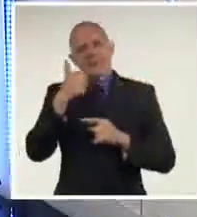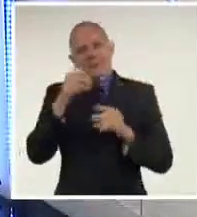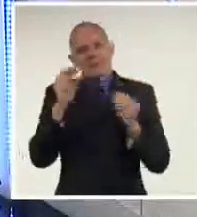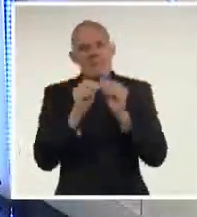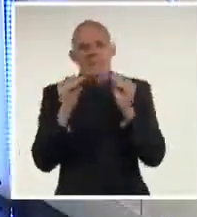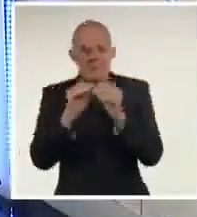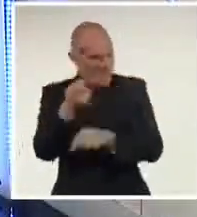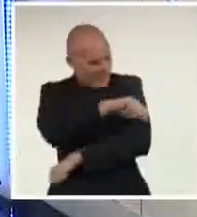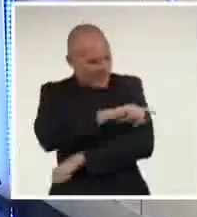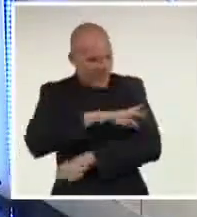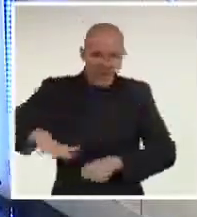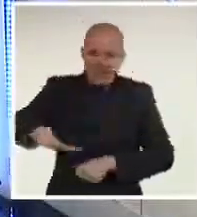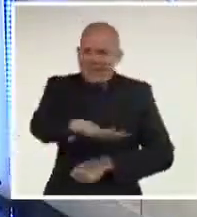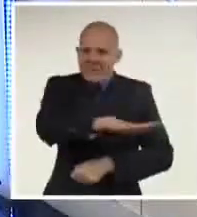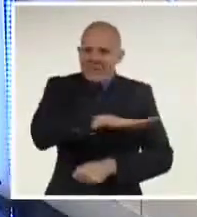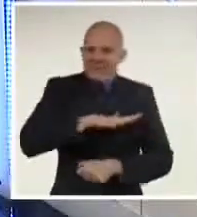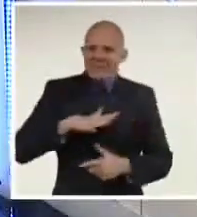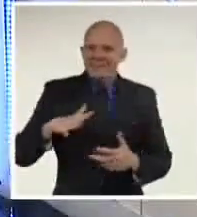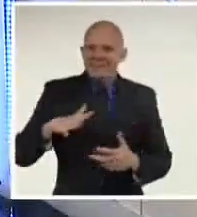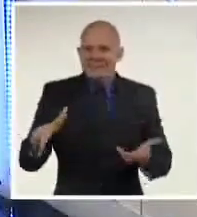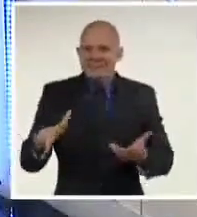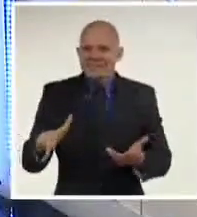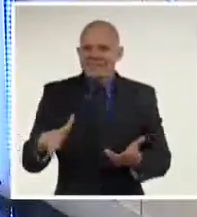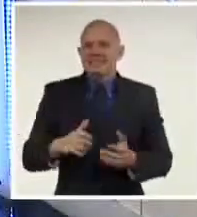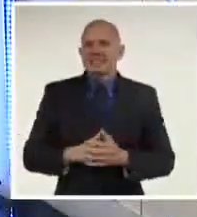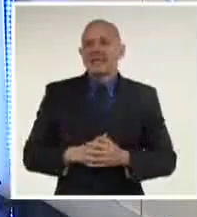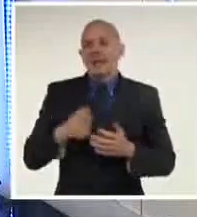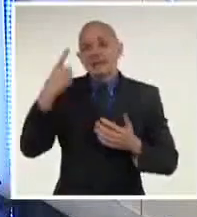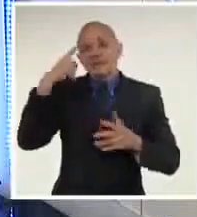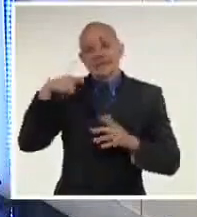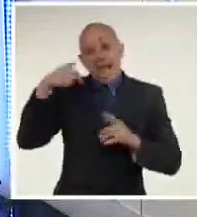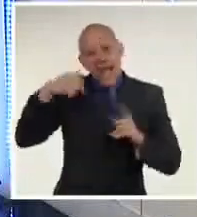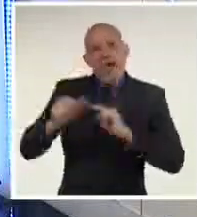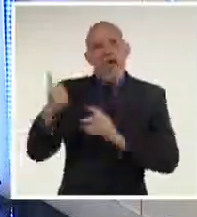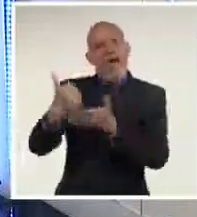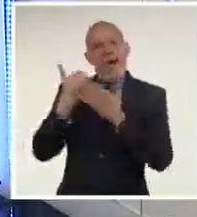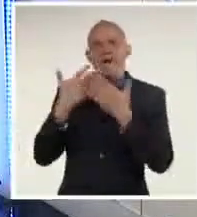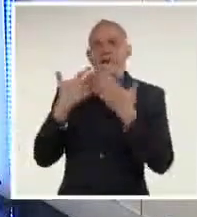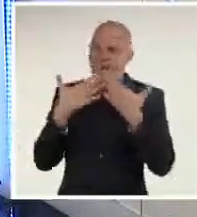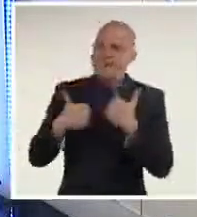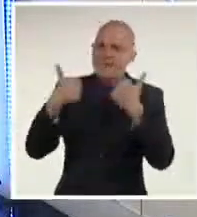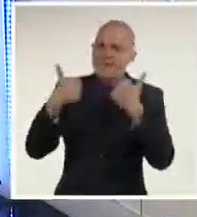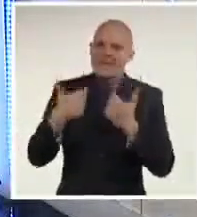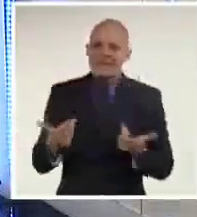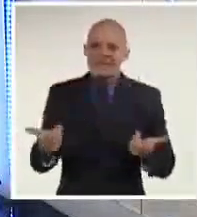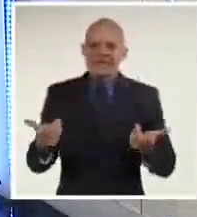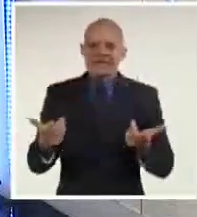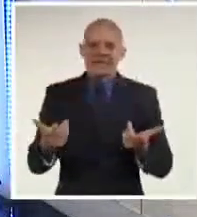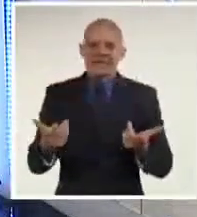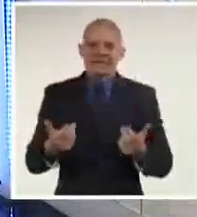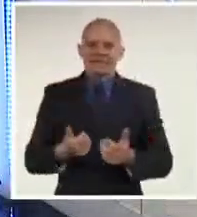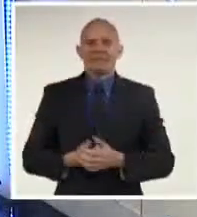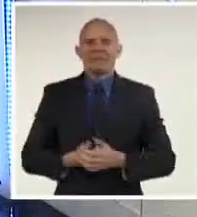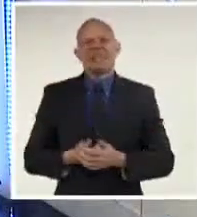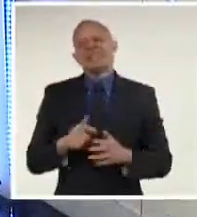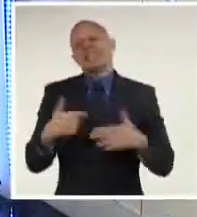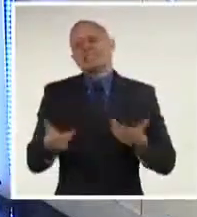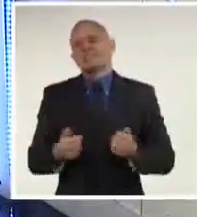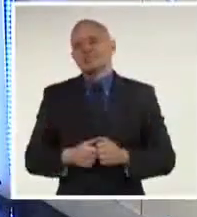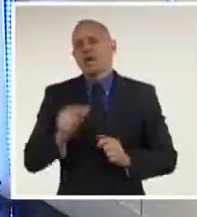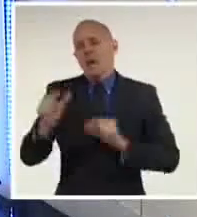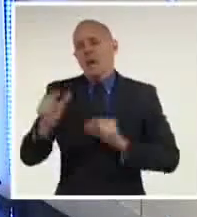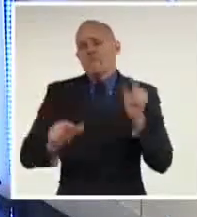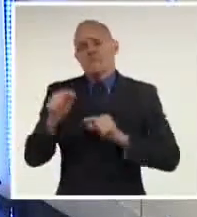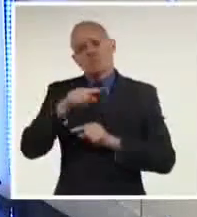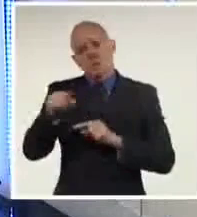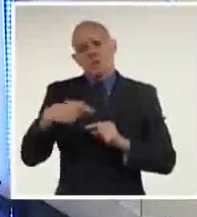a esa masa de peruanos que no han visto llegar desde la política, beneficios que le mejoren en algo la vida. Que liberen a Castillo, que